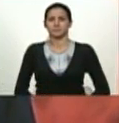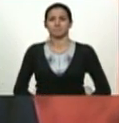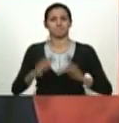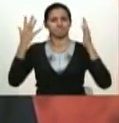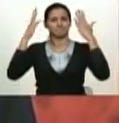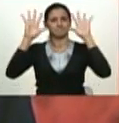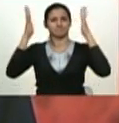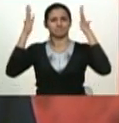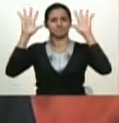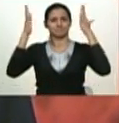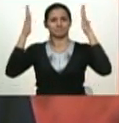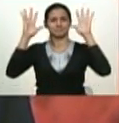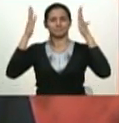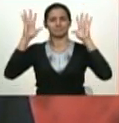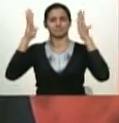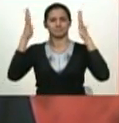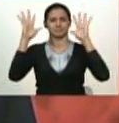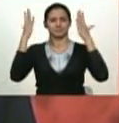jefe de gobierno de Caracas